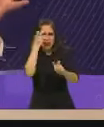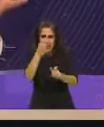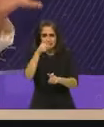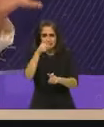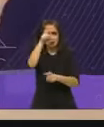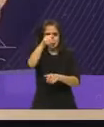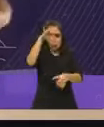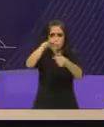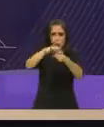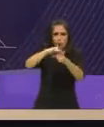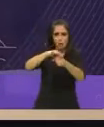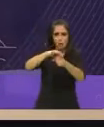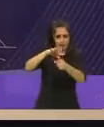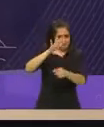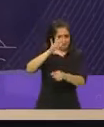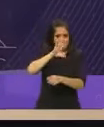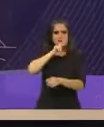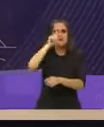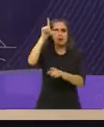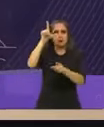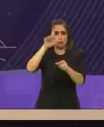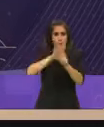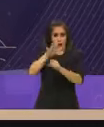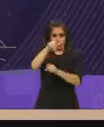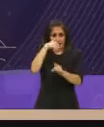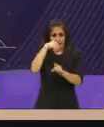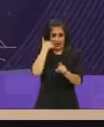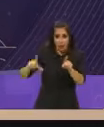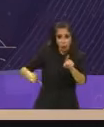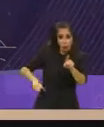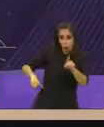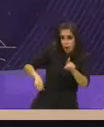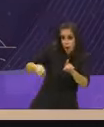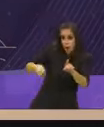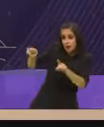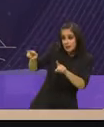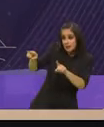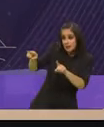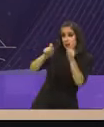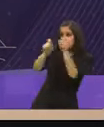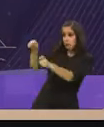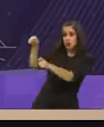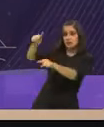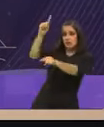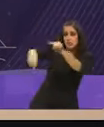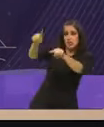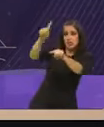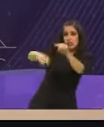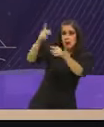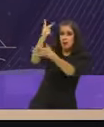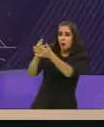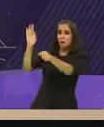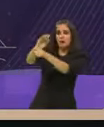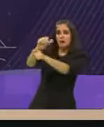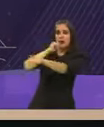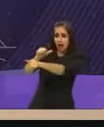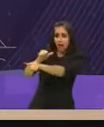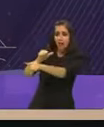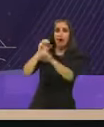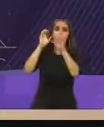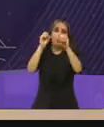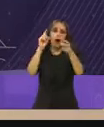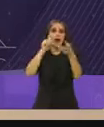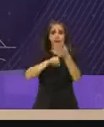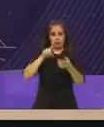clara ¿qué prefieres? ¿un gobierno que te quite programas sociales o un gobierno que pueda